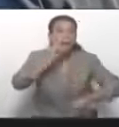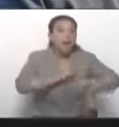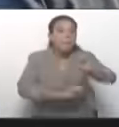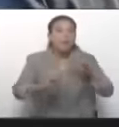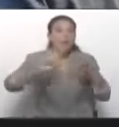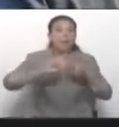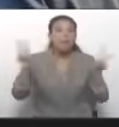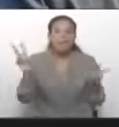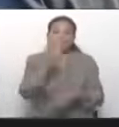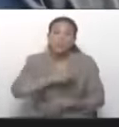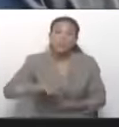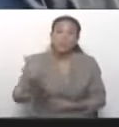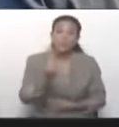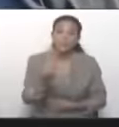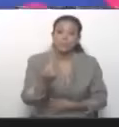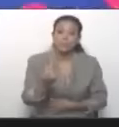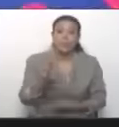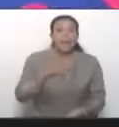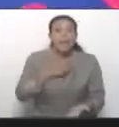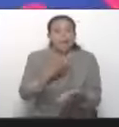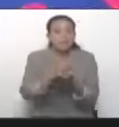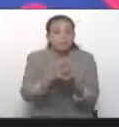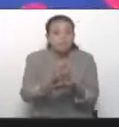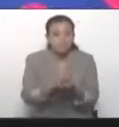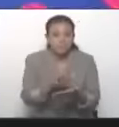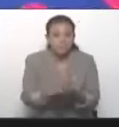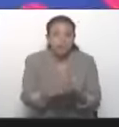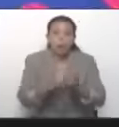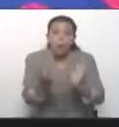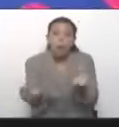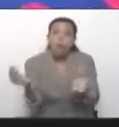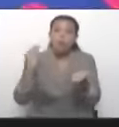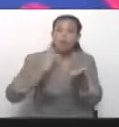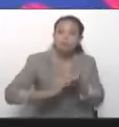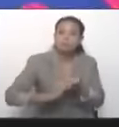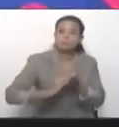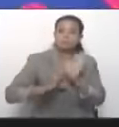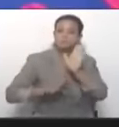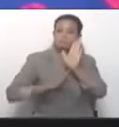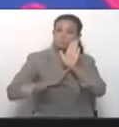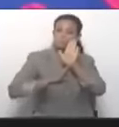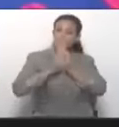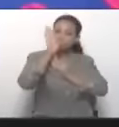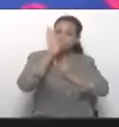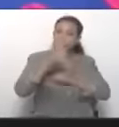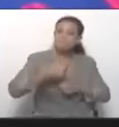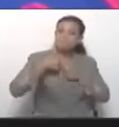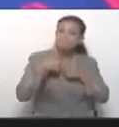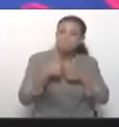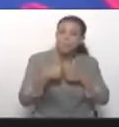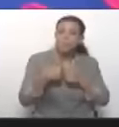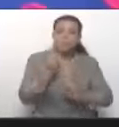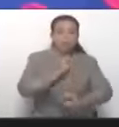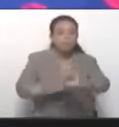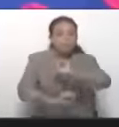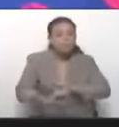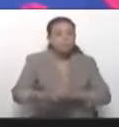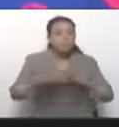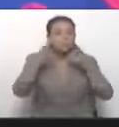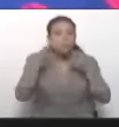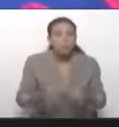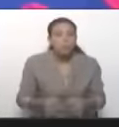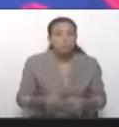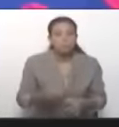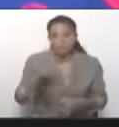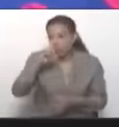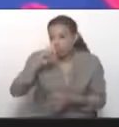paz del país, la estabilidad, la recuperación económica como hay que defenderla, como la